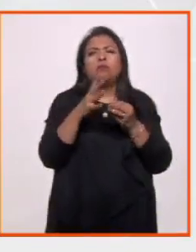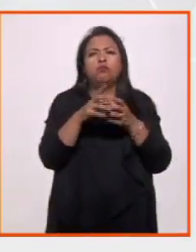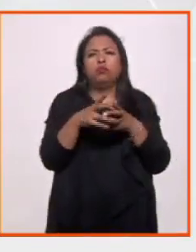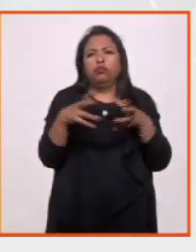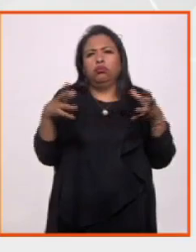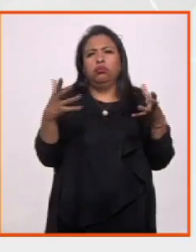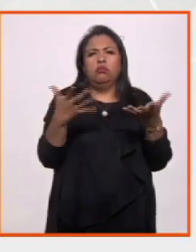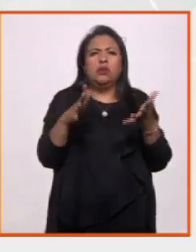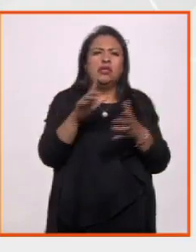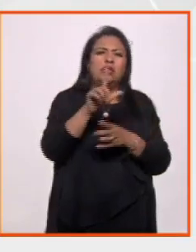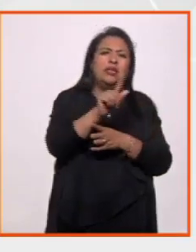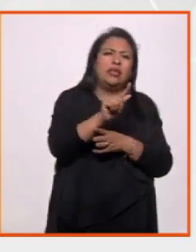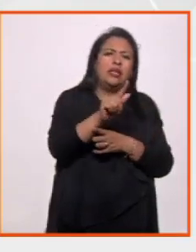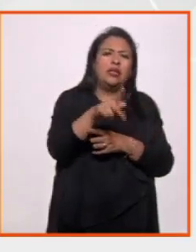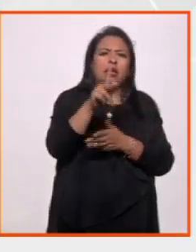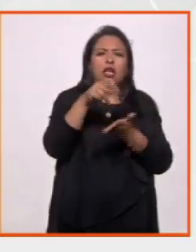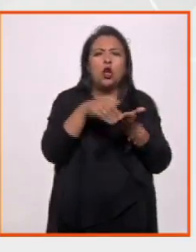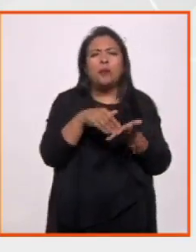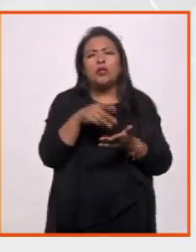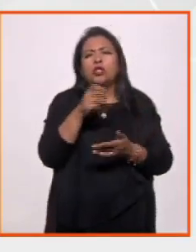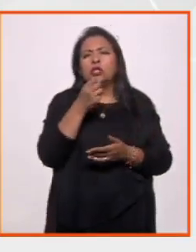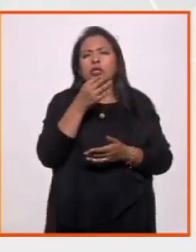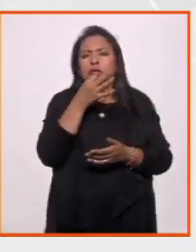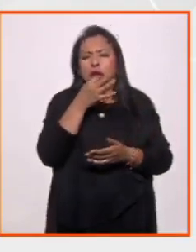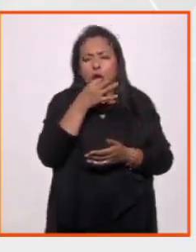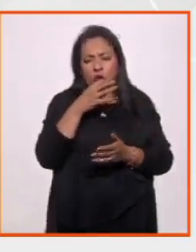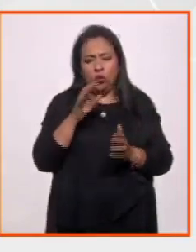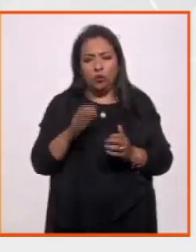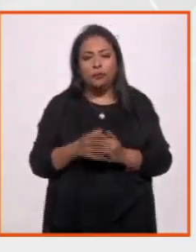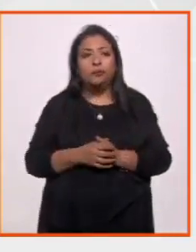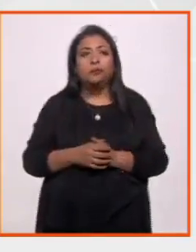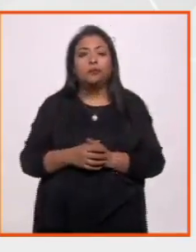expansión del orden de 70 kilómetros por segundo por megapárcef.